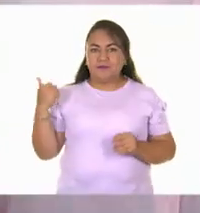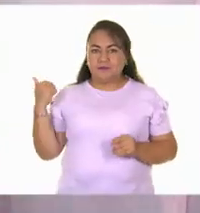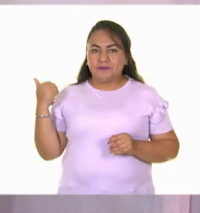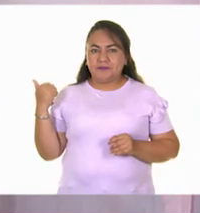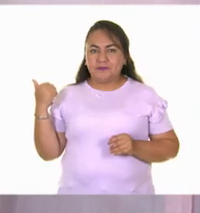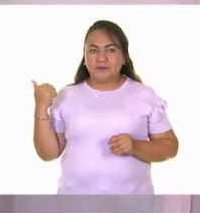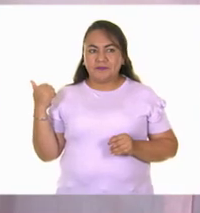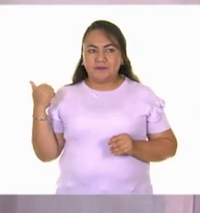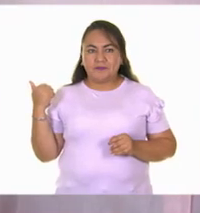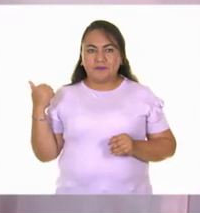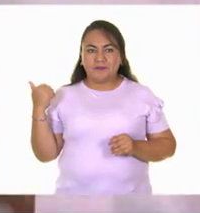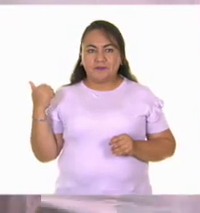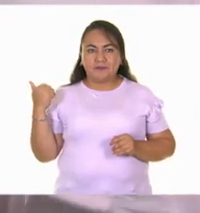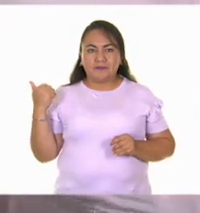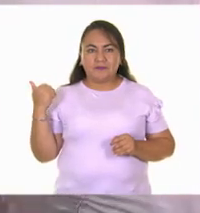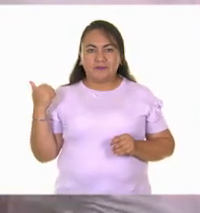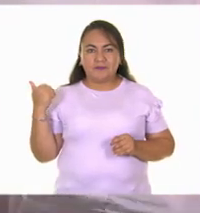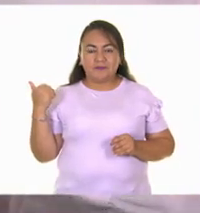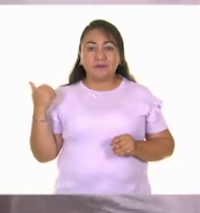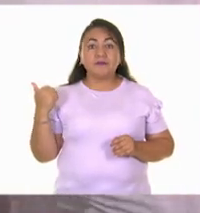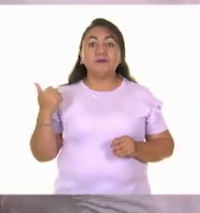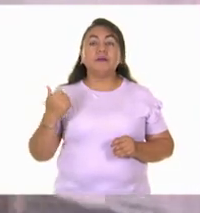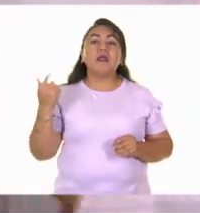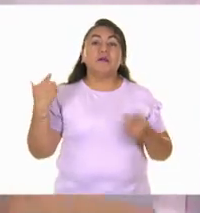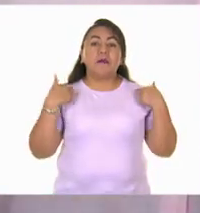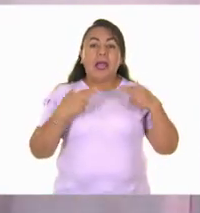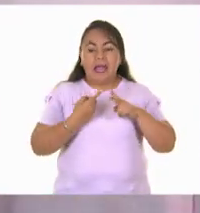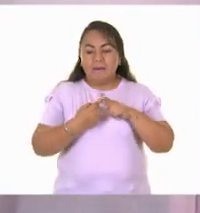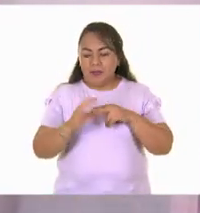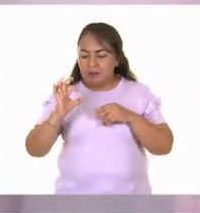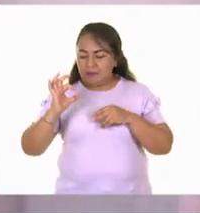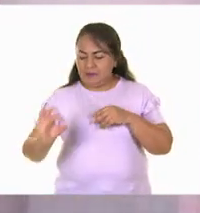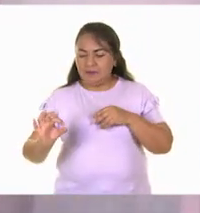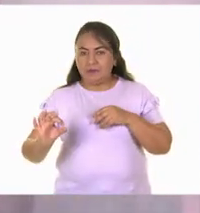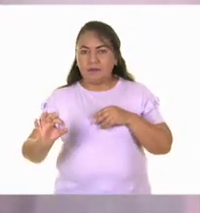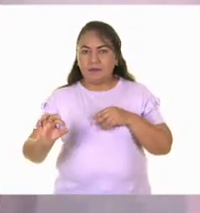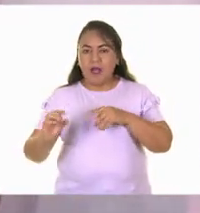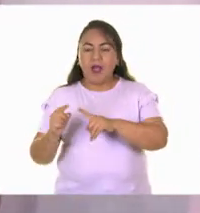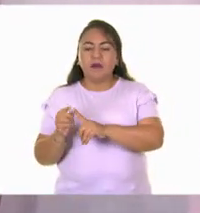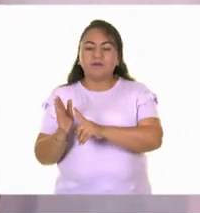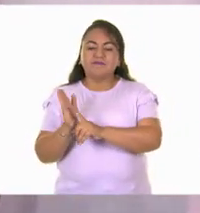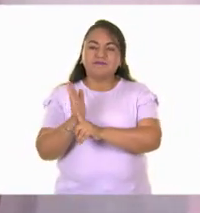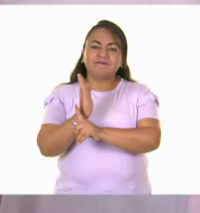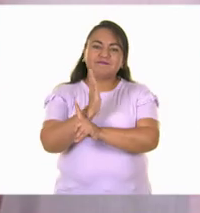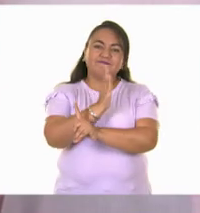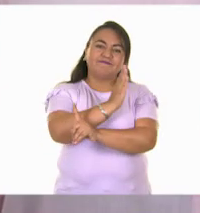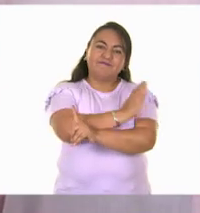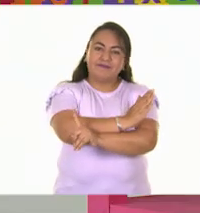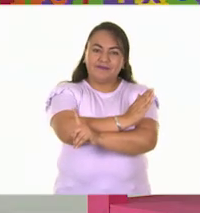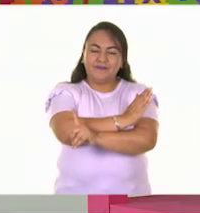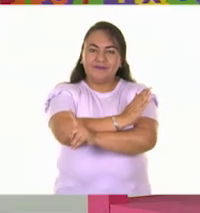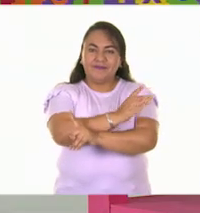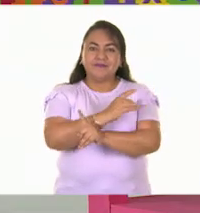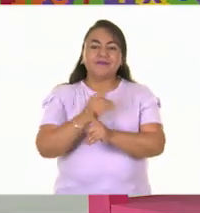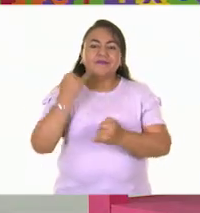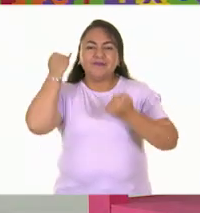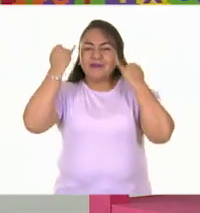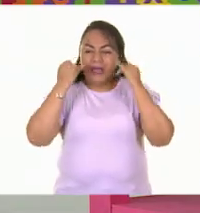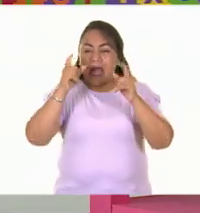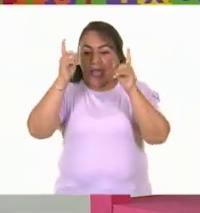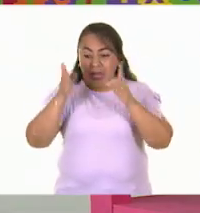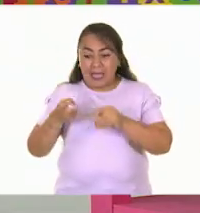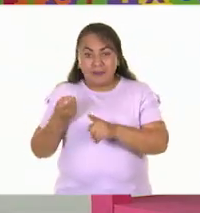Están estas tres. Estas tres. Y justo aquí está el punto focal. Exactamente. Donde se unía este doblez imaginario